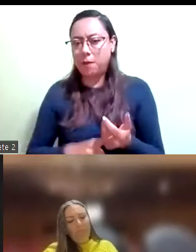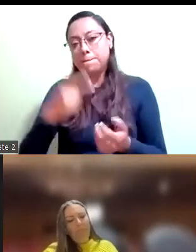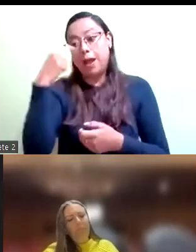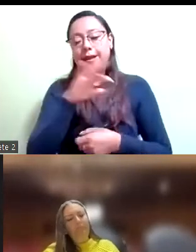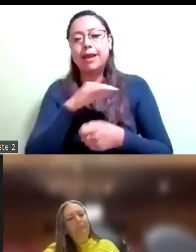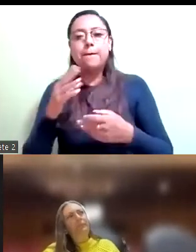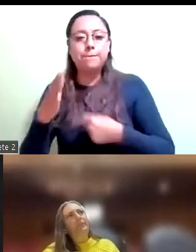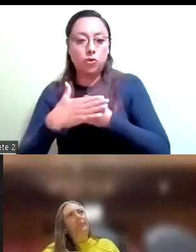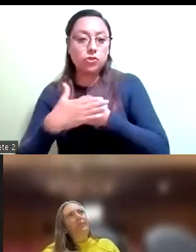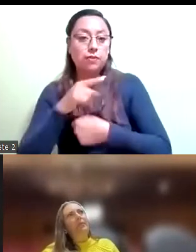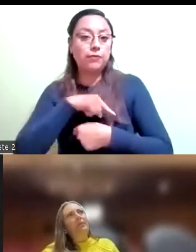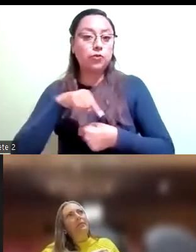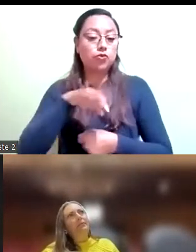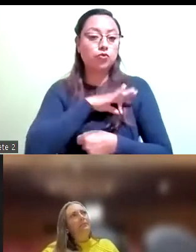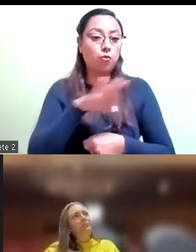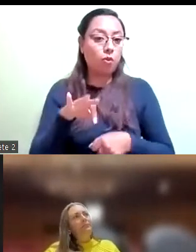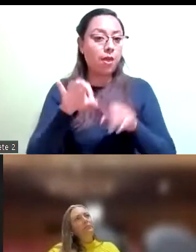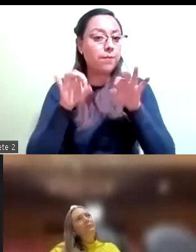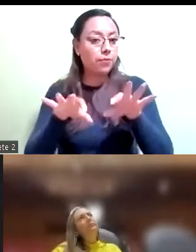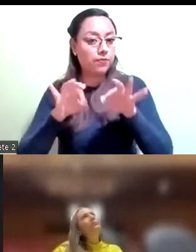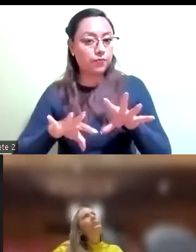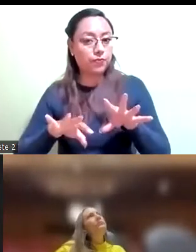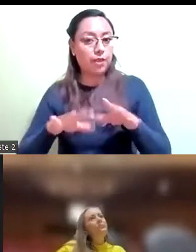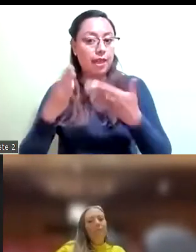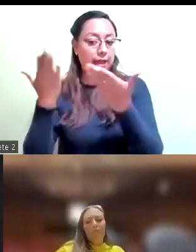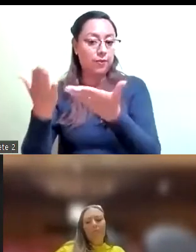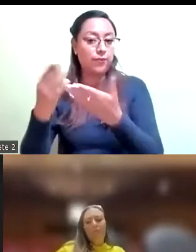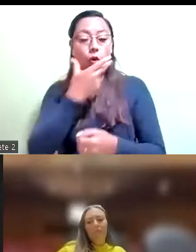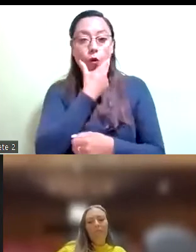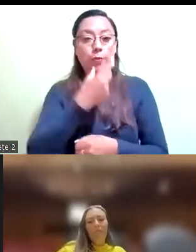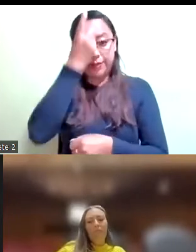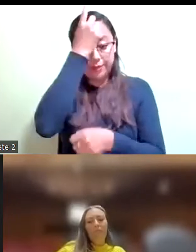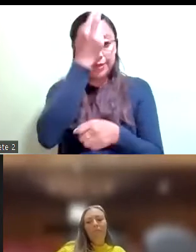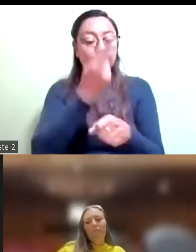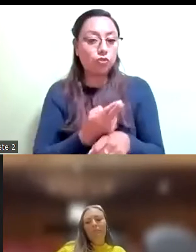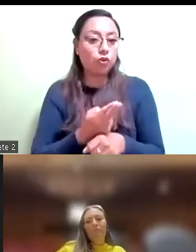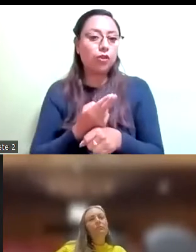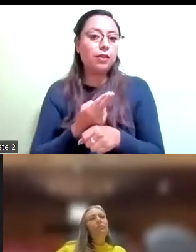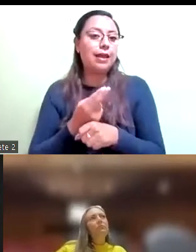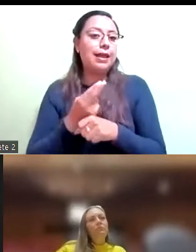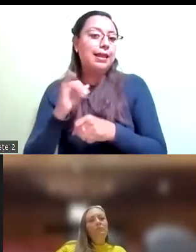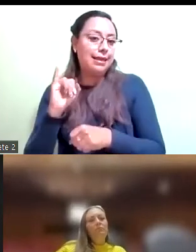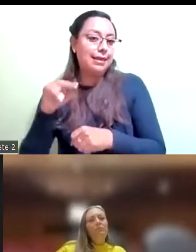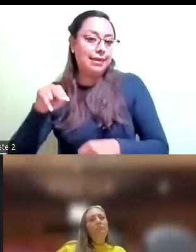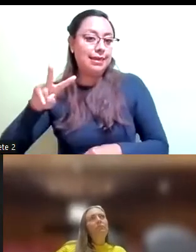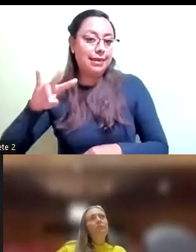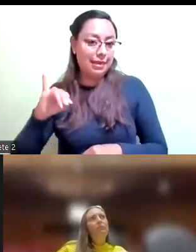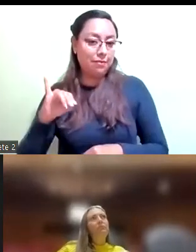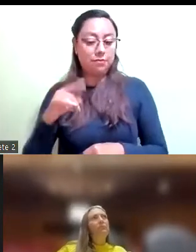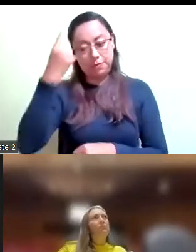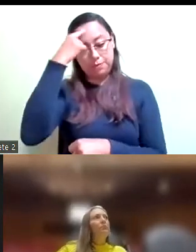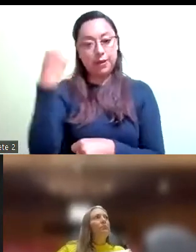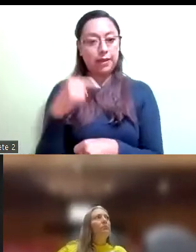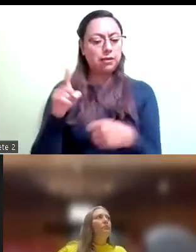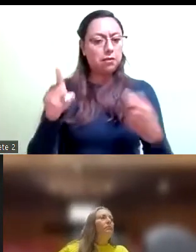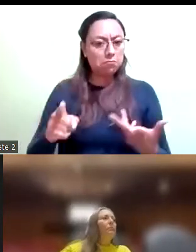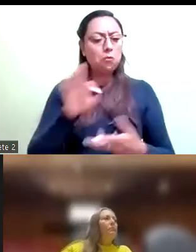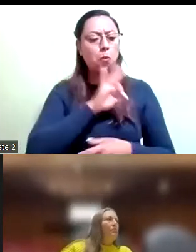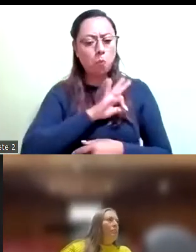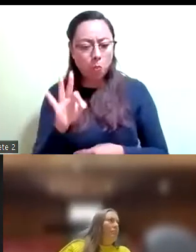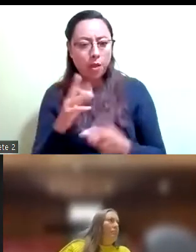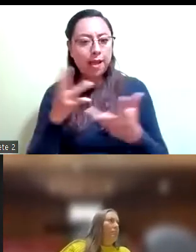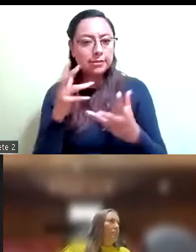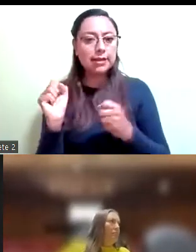instituto para que tome cartas en el asunto sé que sé que irá bien al instituto en este año reconstrucción era una prioridad de la ciudad se